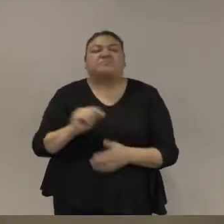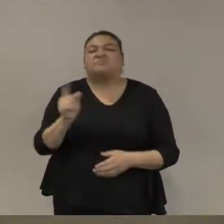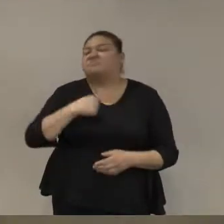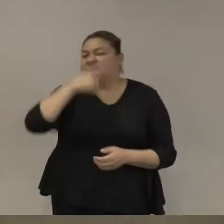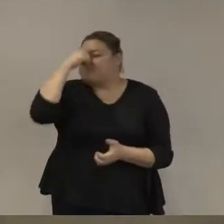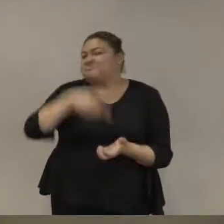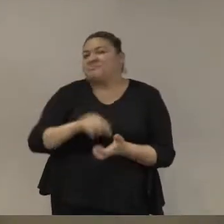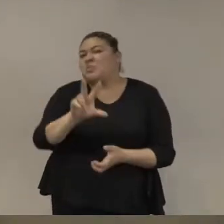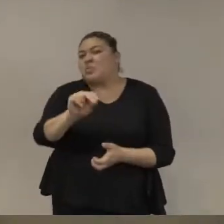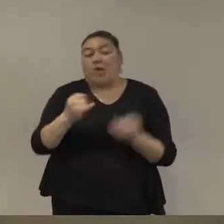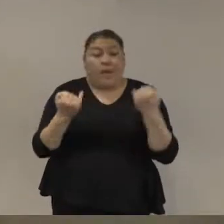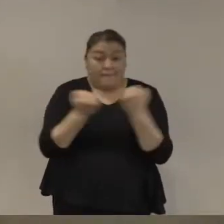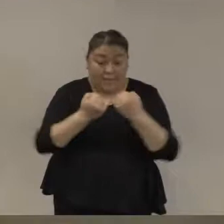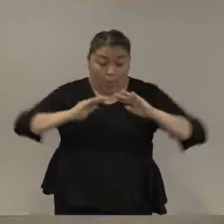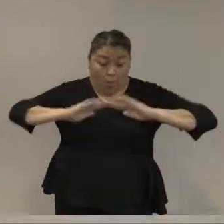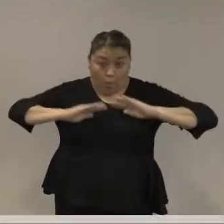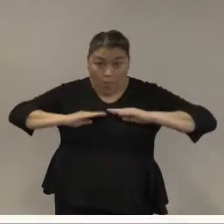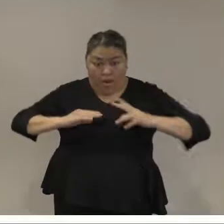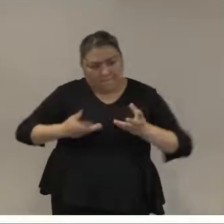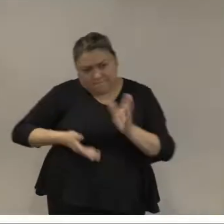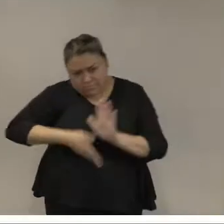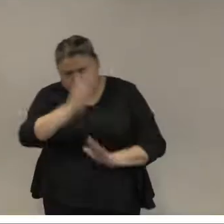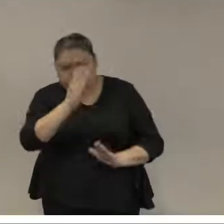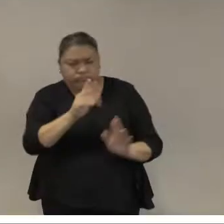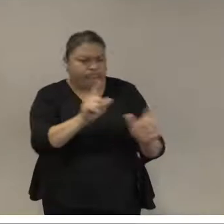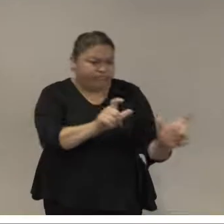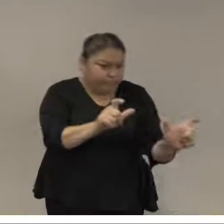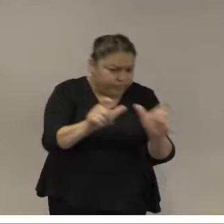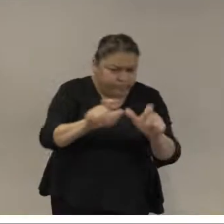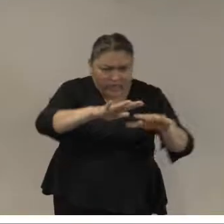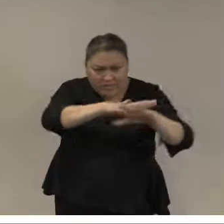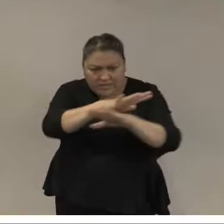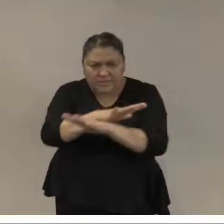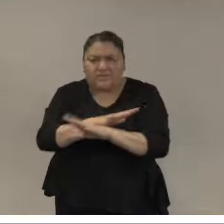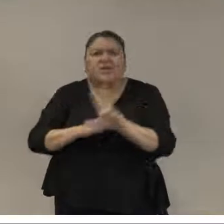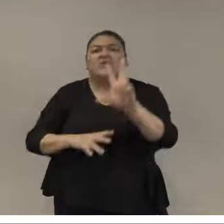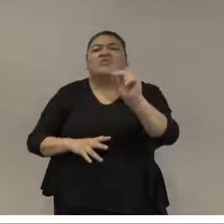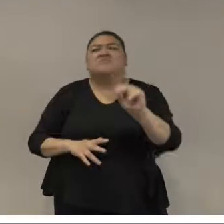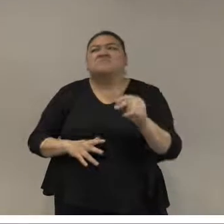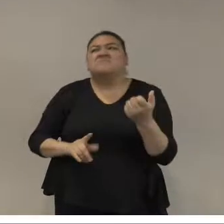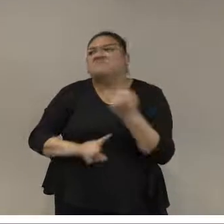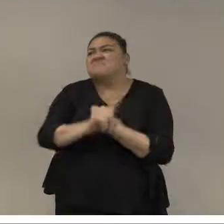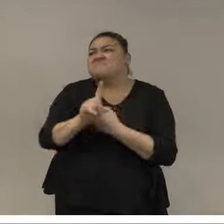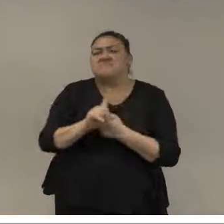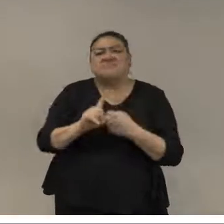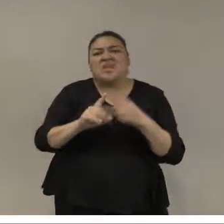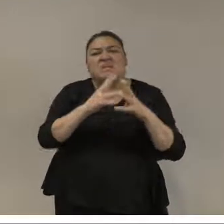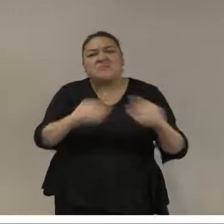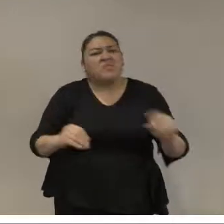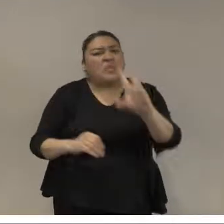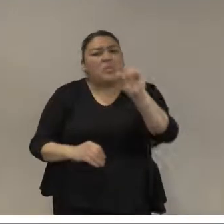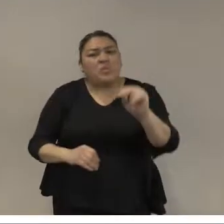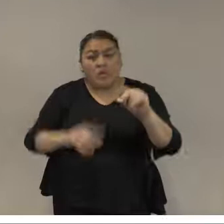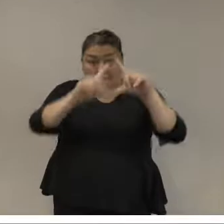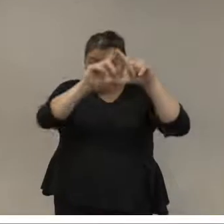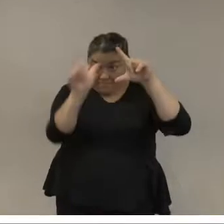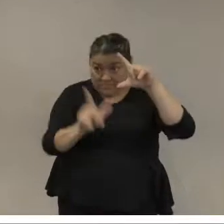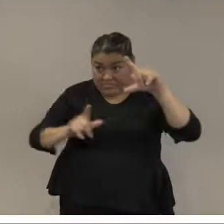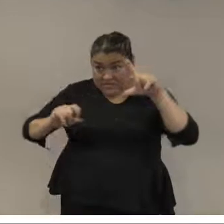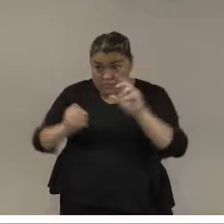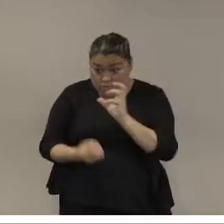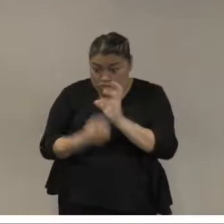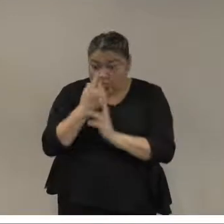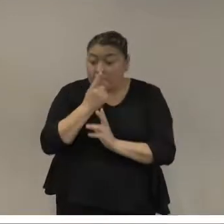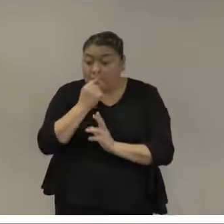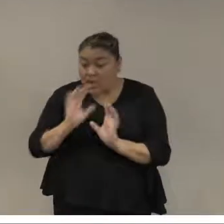enviar a los militares no es bastante para realmente cambiar la seguridad ciudadana crear una policía nacional móvil tampoco lo